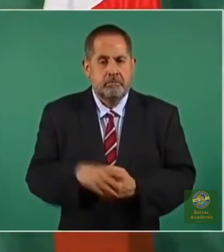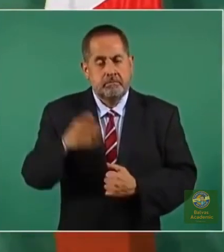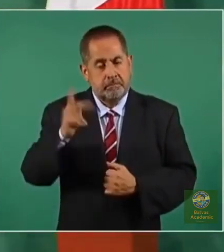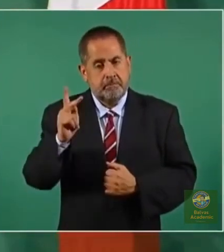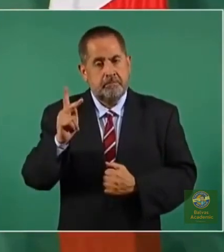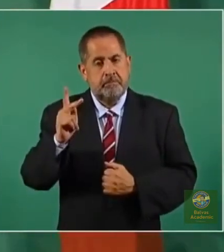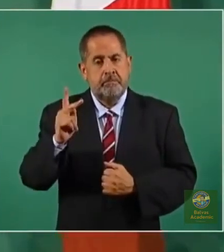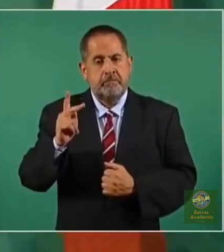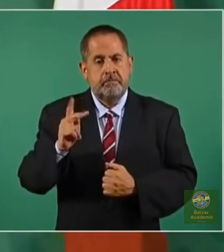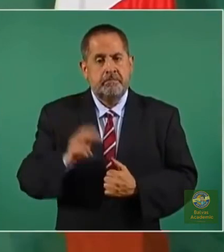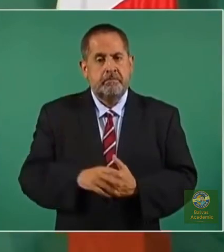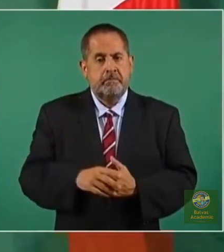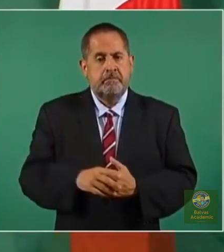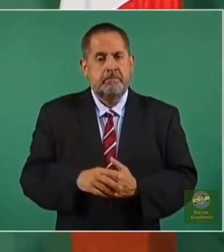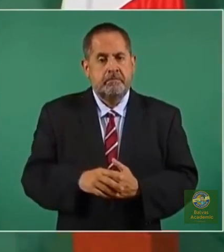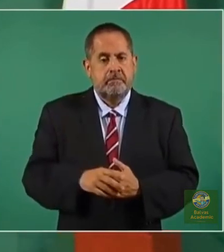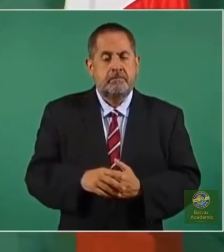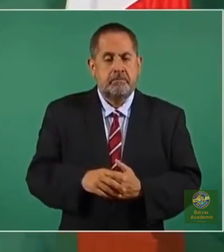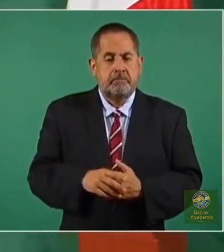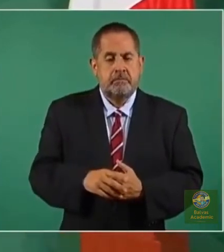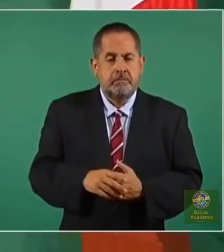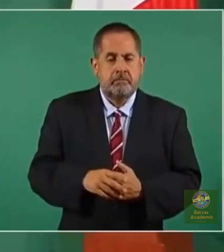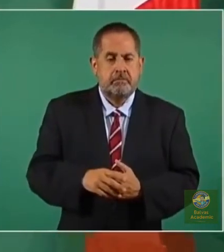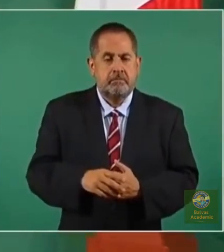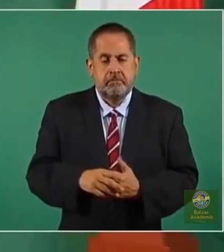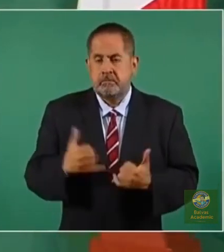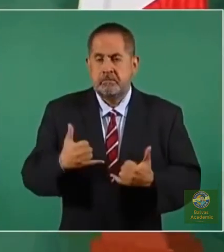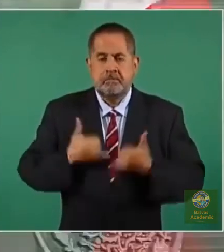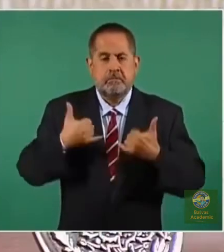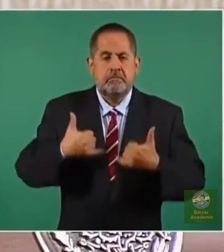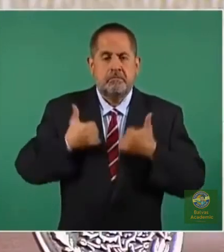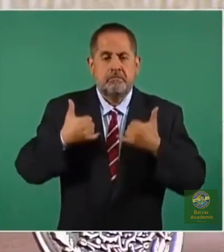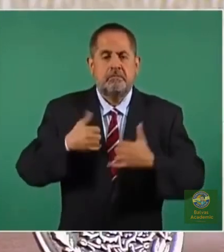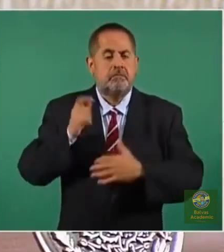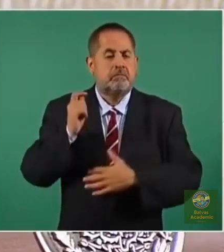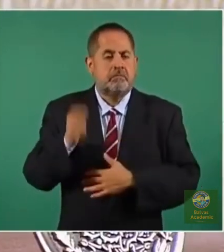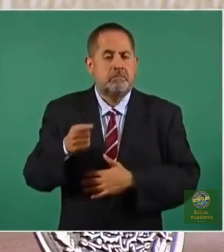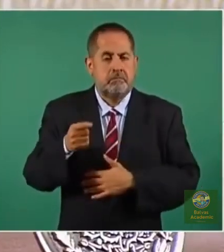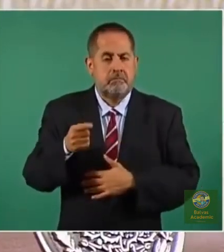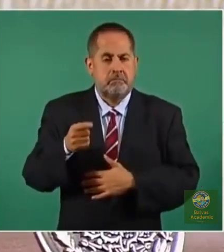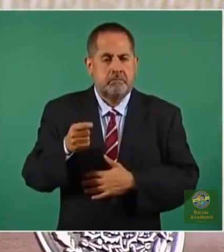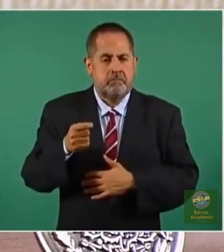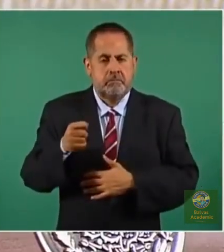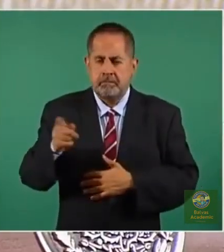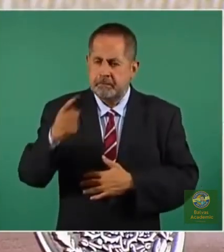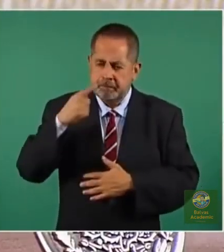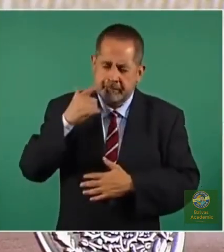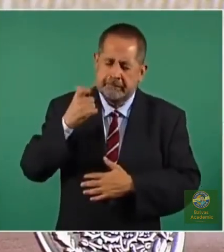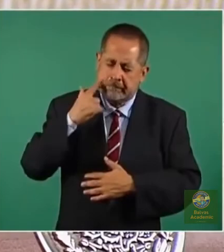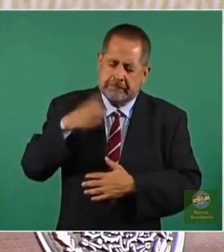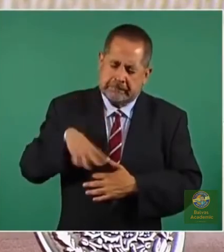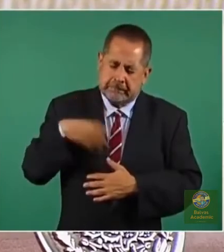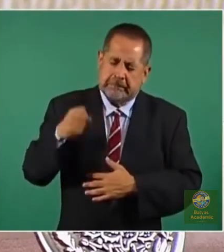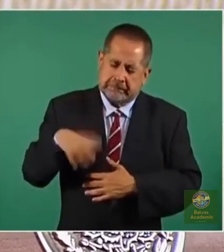Pero los jóvenes hacen su esfuerzo.